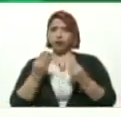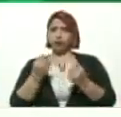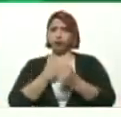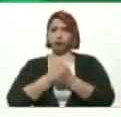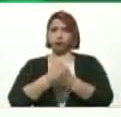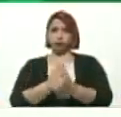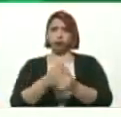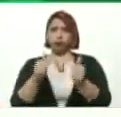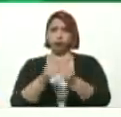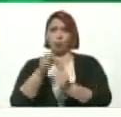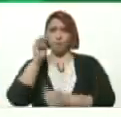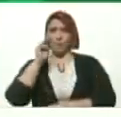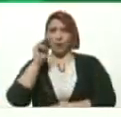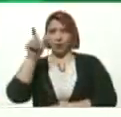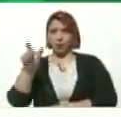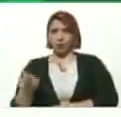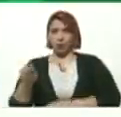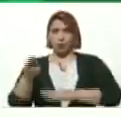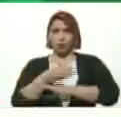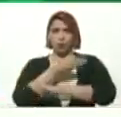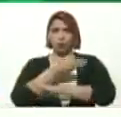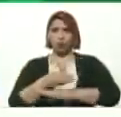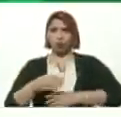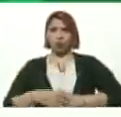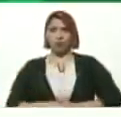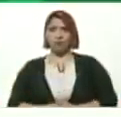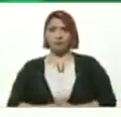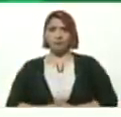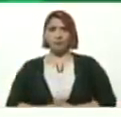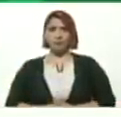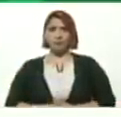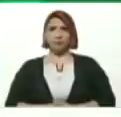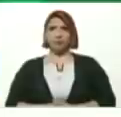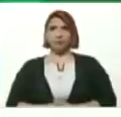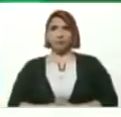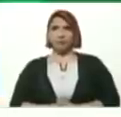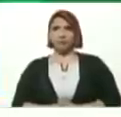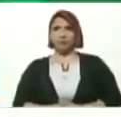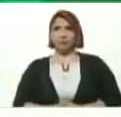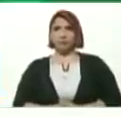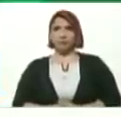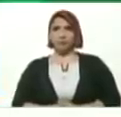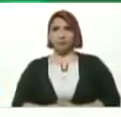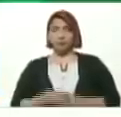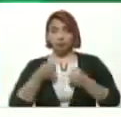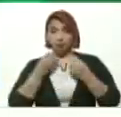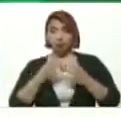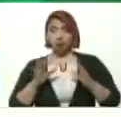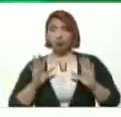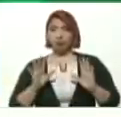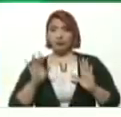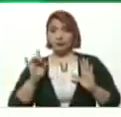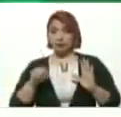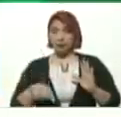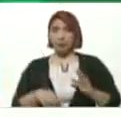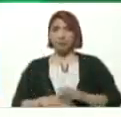el maestro Abreu Muy querida Por parte del maestro Abreu Y ella bueno También